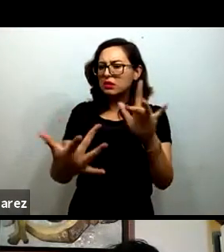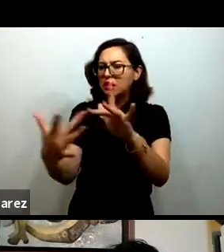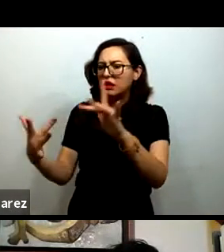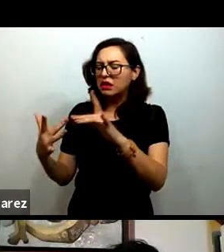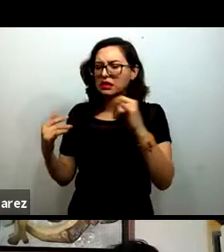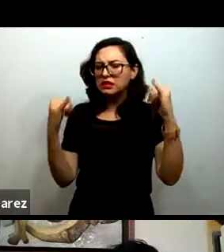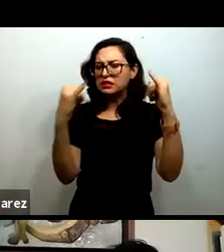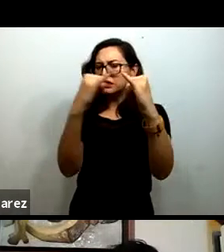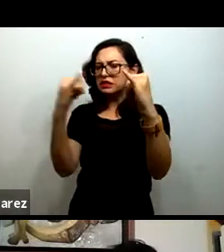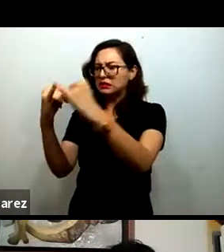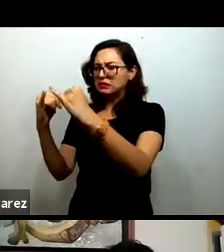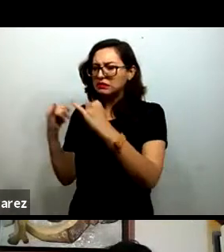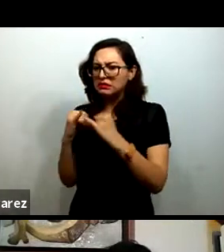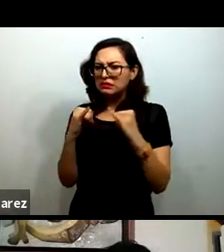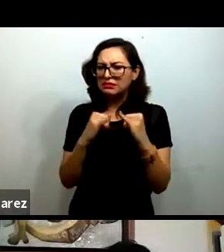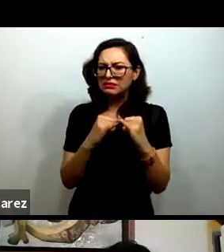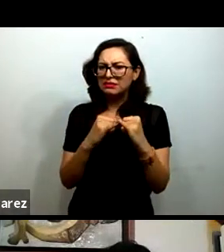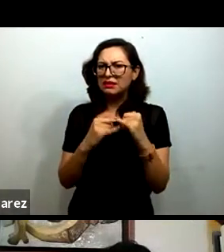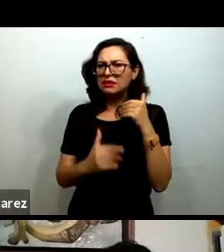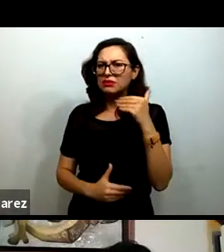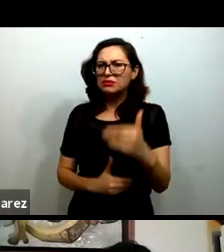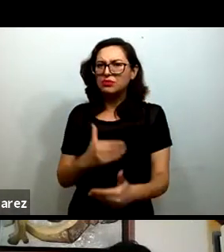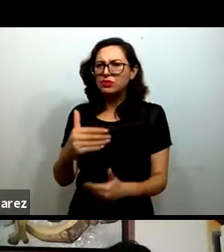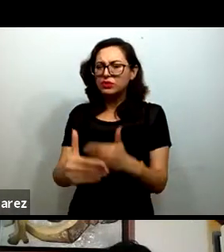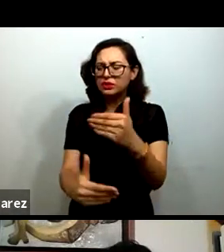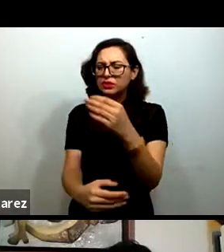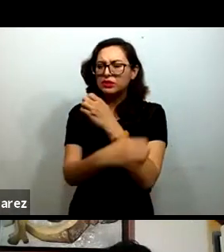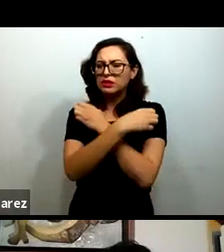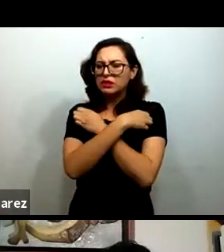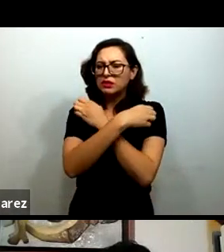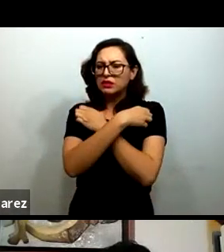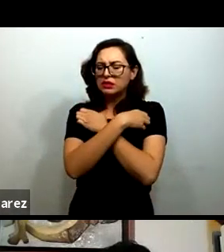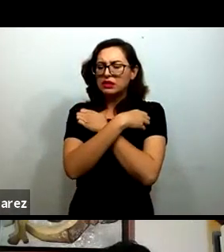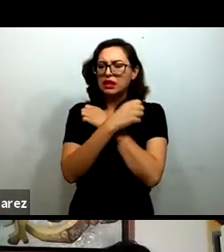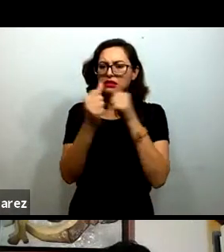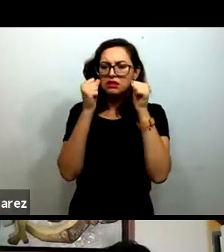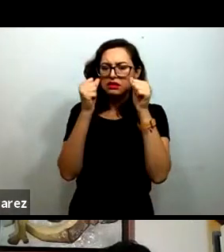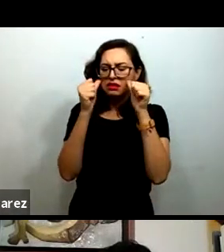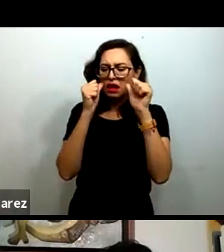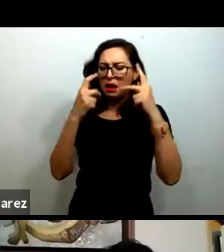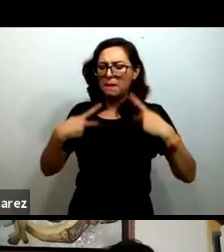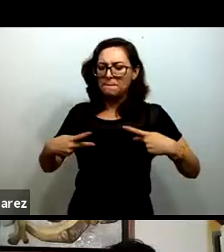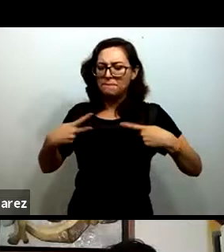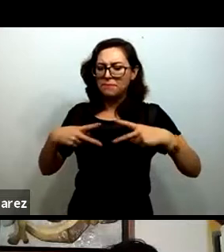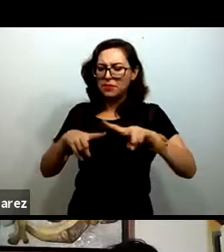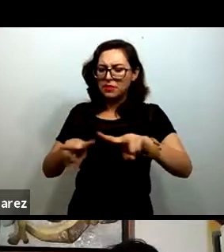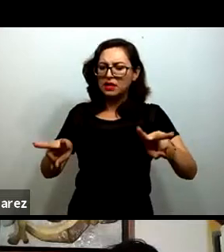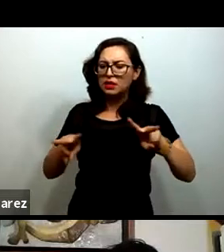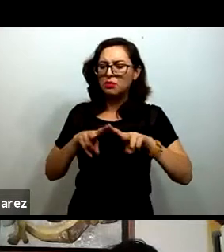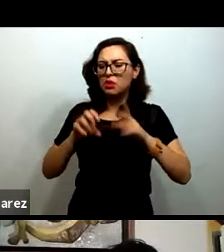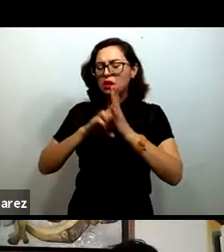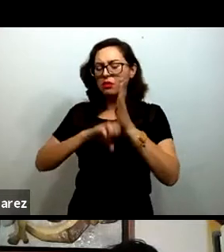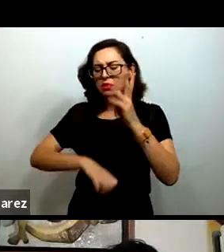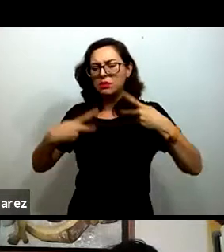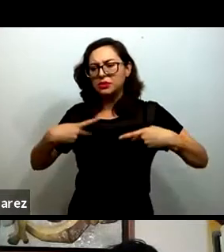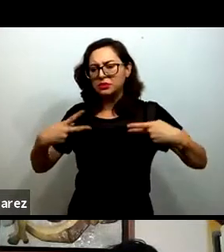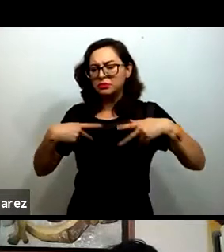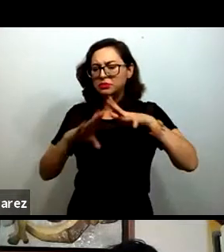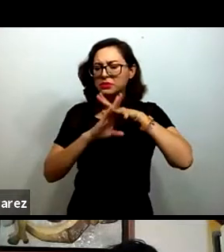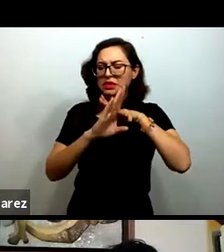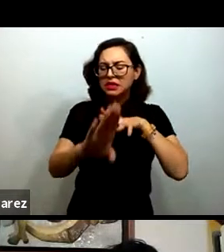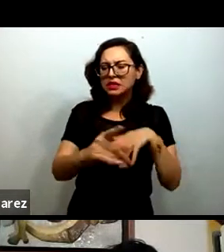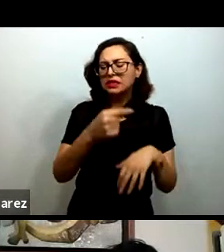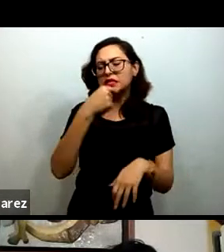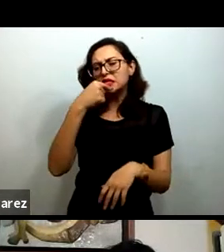publicaciones de los proyectos educativos que atendían a la población vulnerable, como jornaleros, agrícolas, migrantes, niñas, niñas y